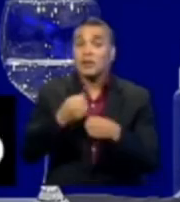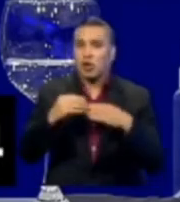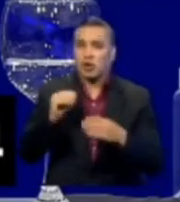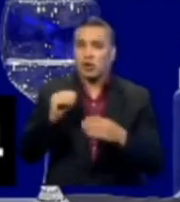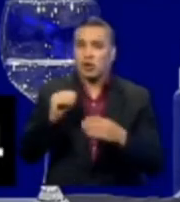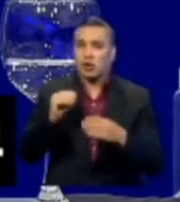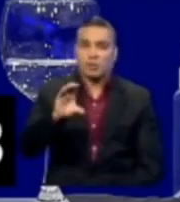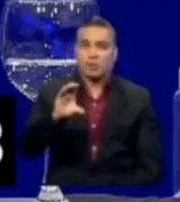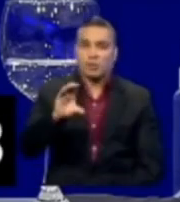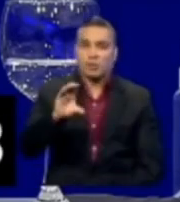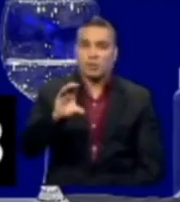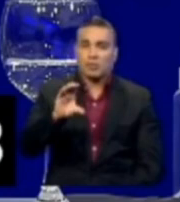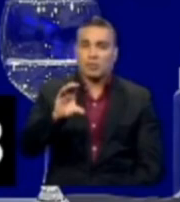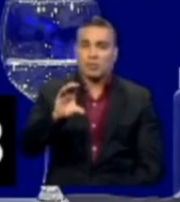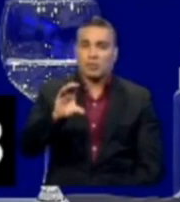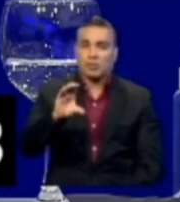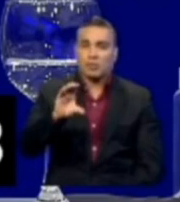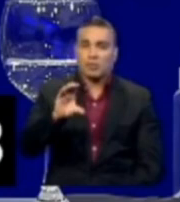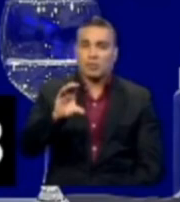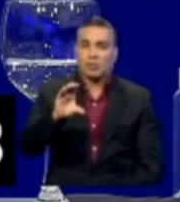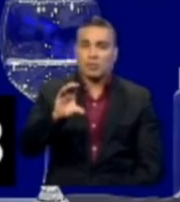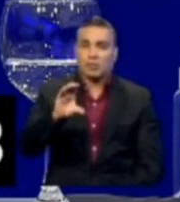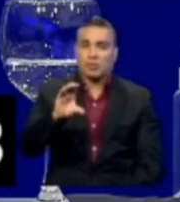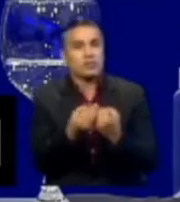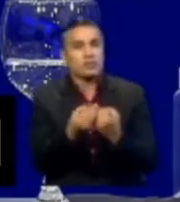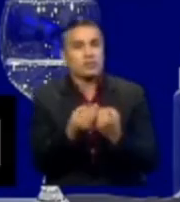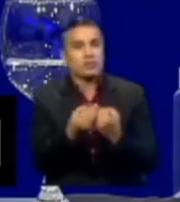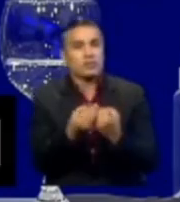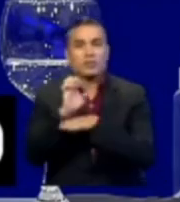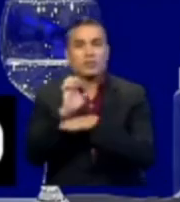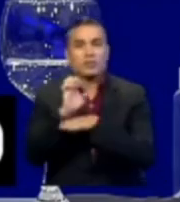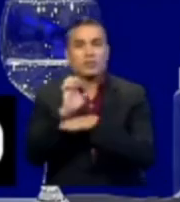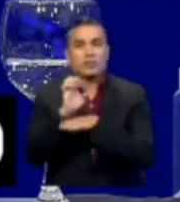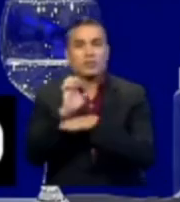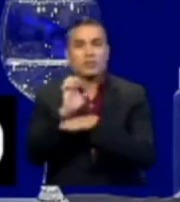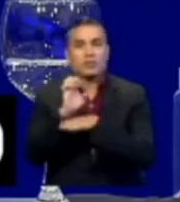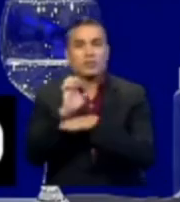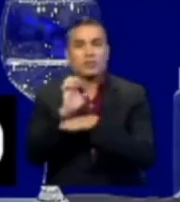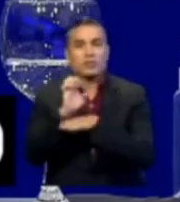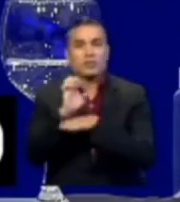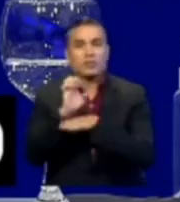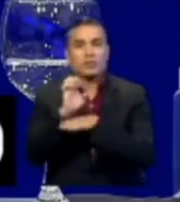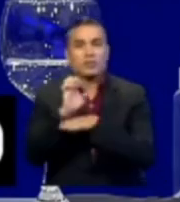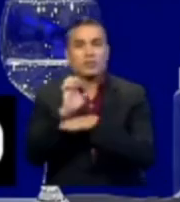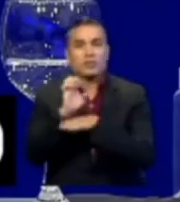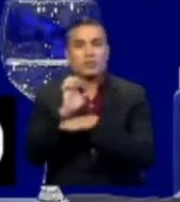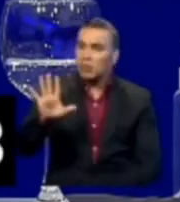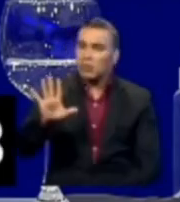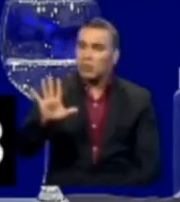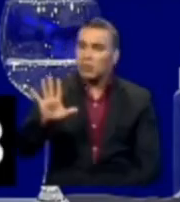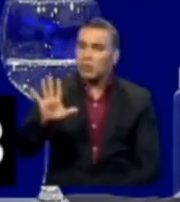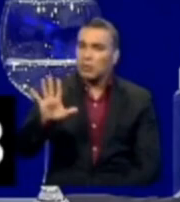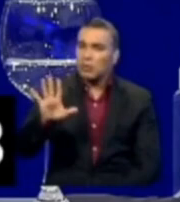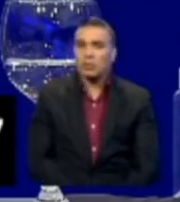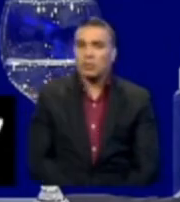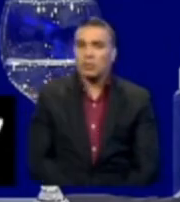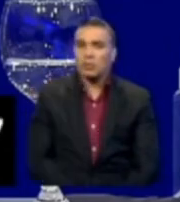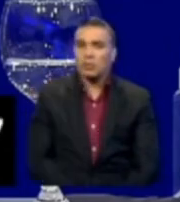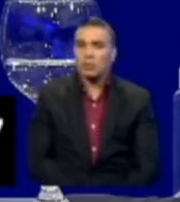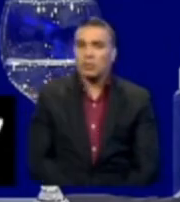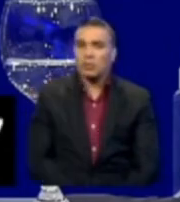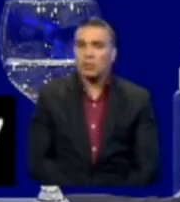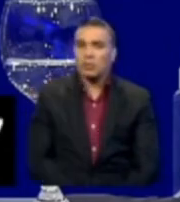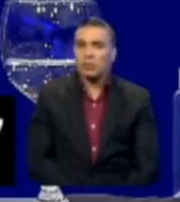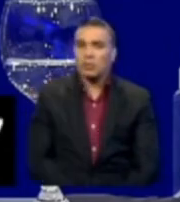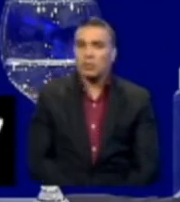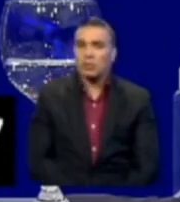para poder ayudar a muchas familias del Ecuador. Pero yo quisiera preguntarle, a modo de réplica, si no cree que hubiese